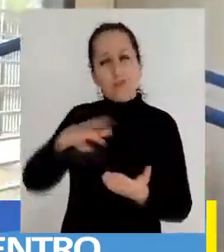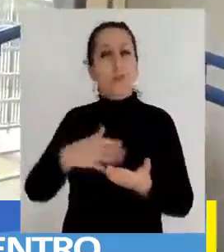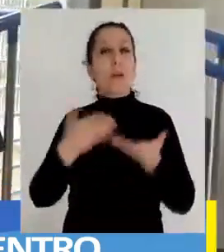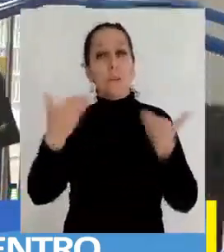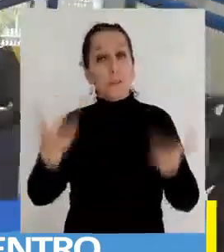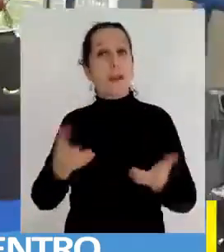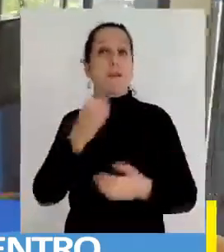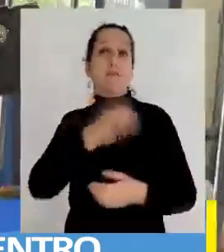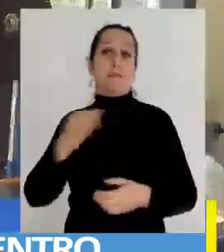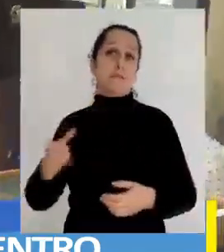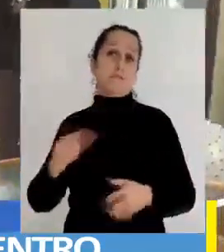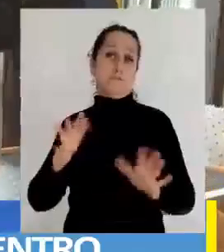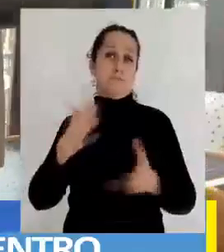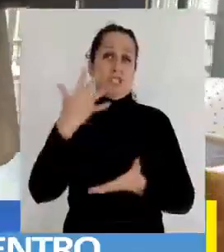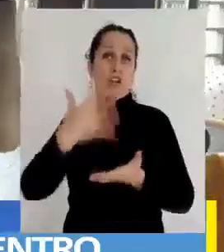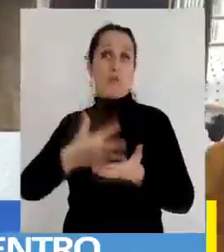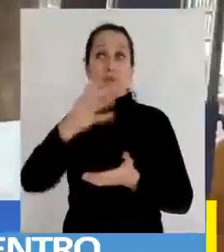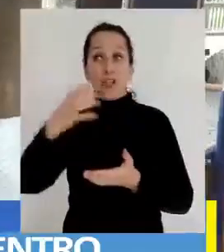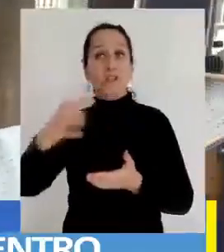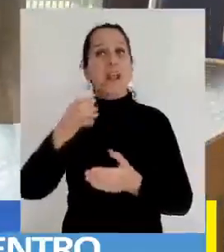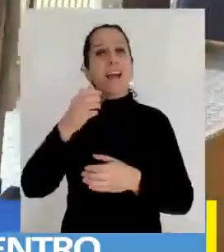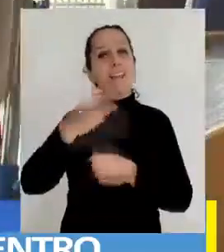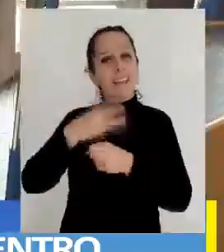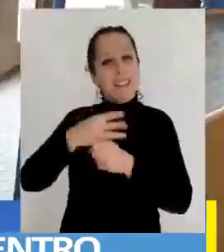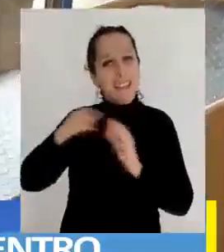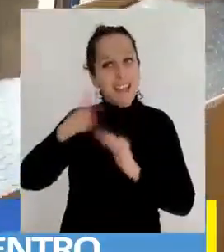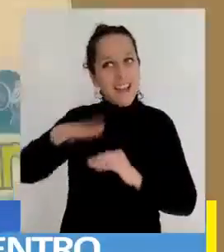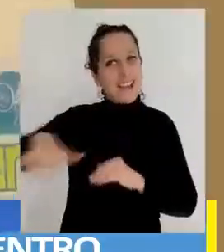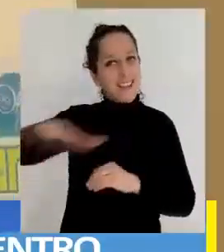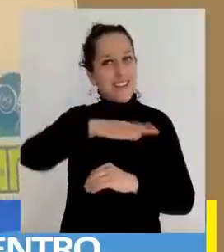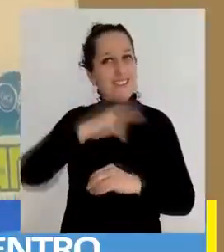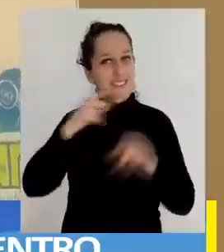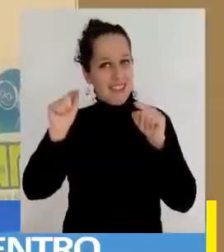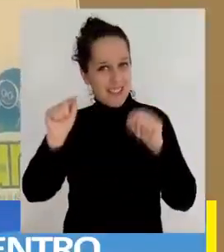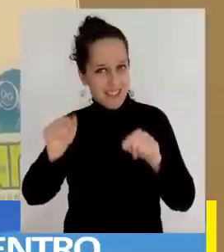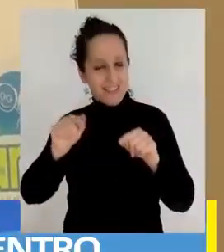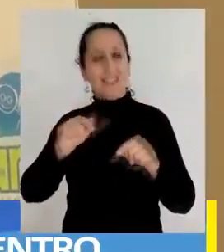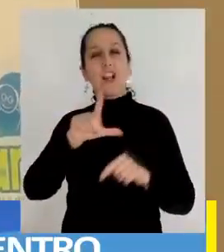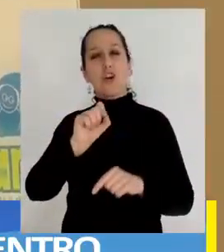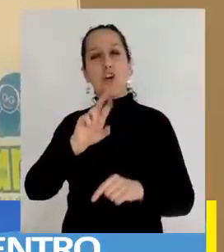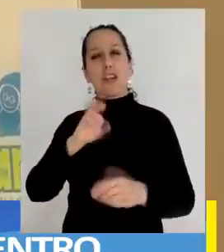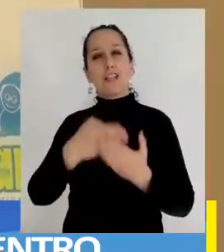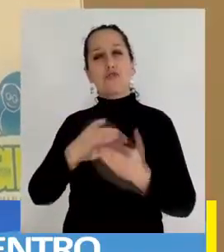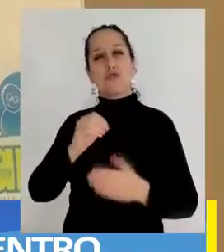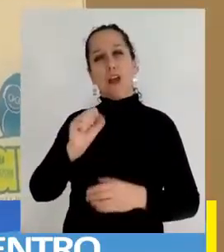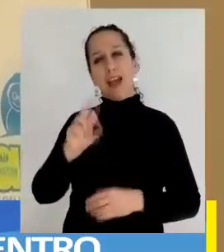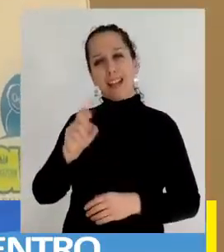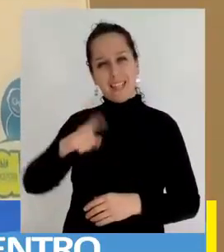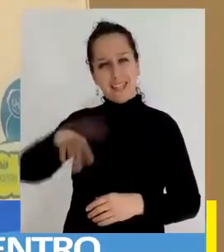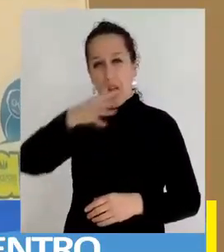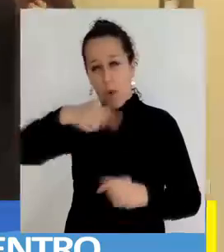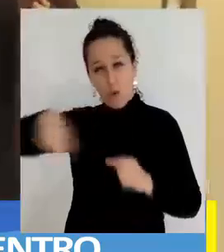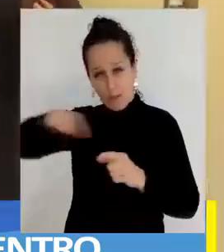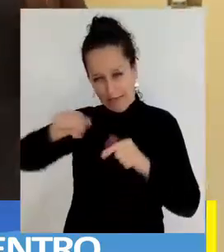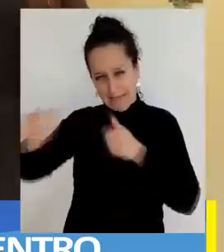enfocados a las más de 5.000 personas mayores que viven en el sector de Lorenzo Arenas.